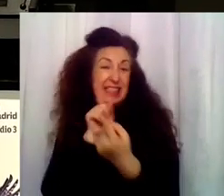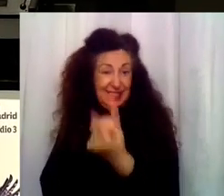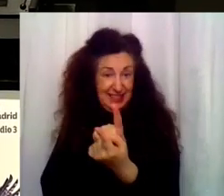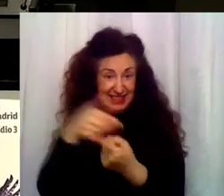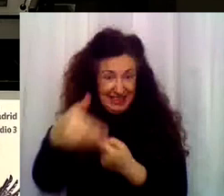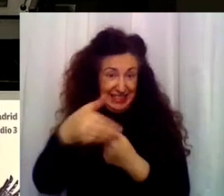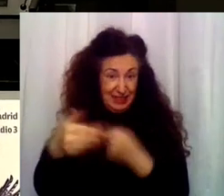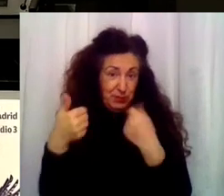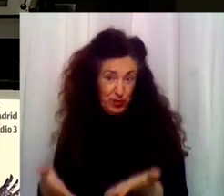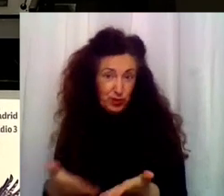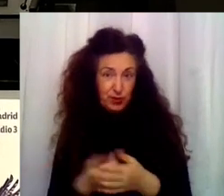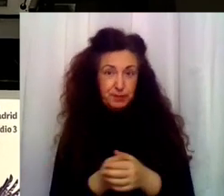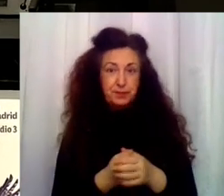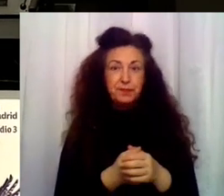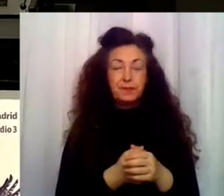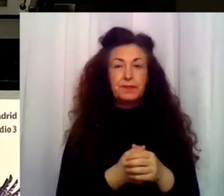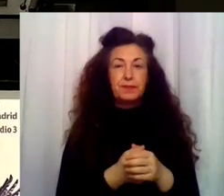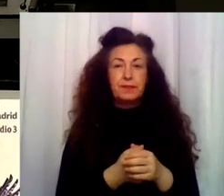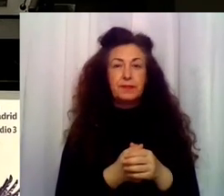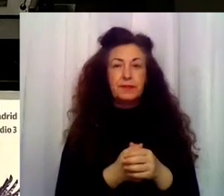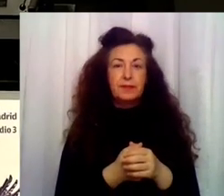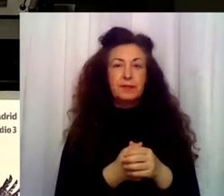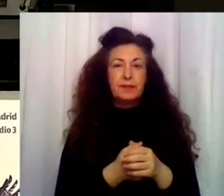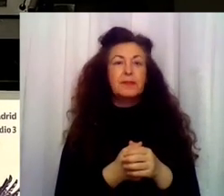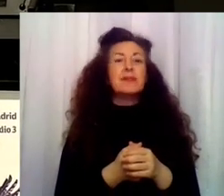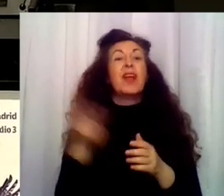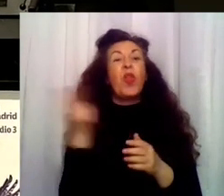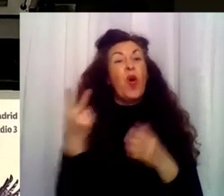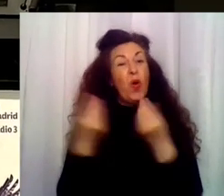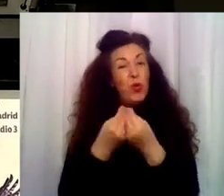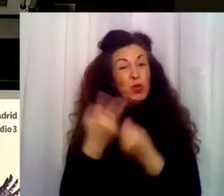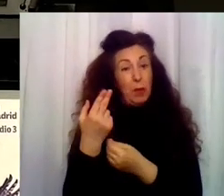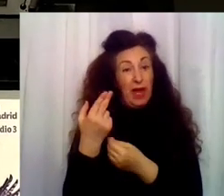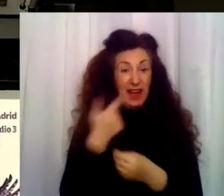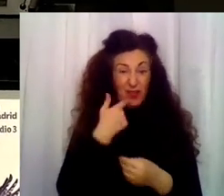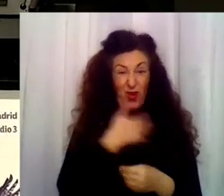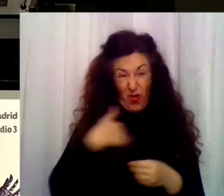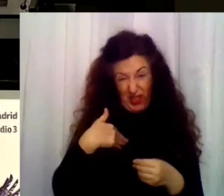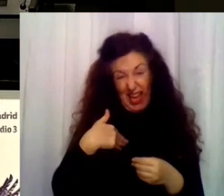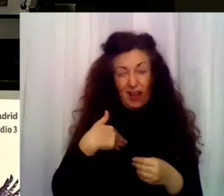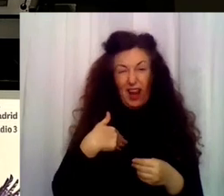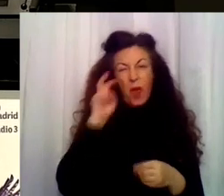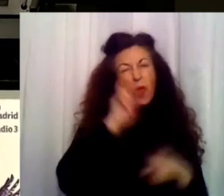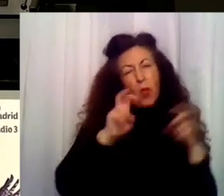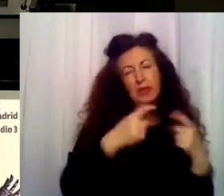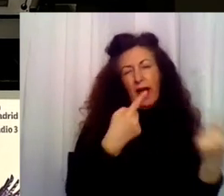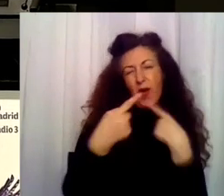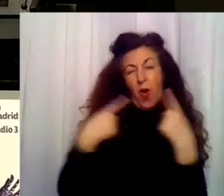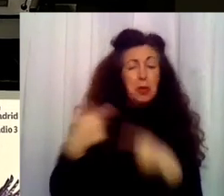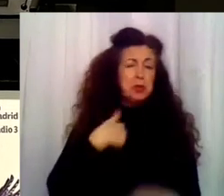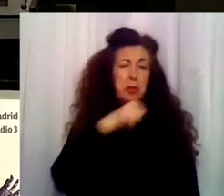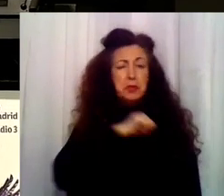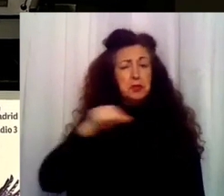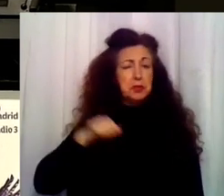con estos dos deditos, quiero decir. Vamos, que si yo quisiera, porque aquí hay mucho caso con ganas de rollete, pero no. Yo me apaño con